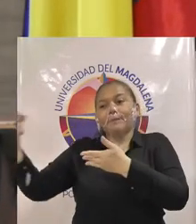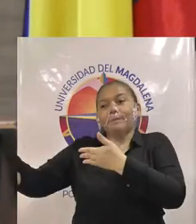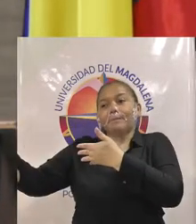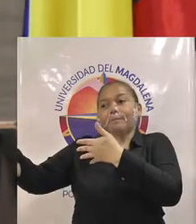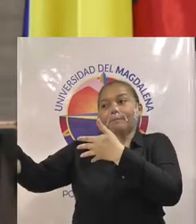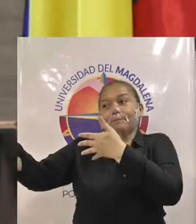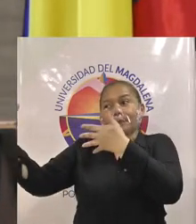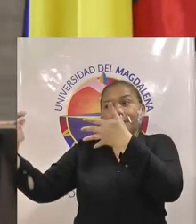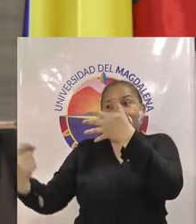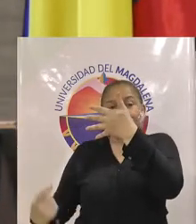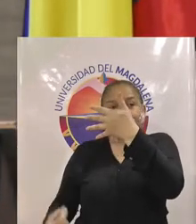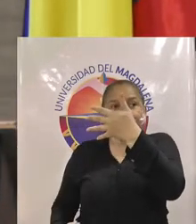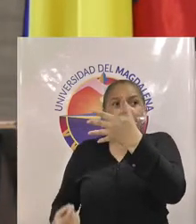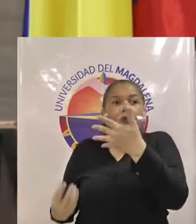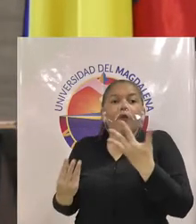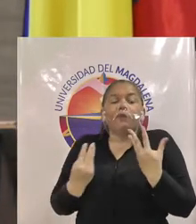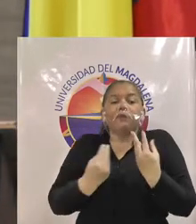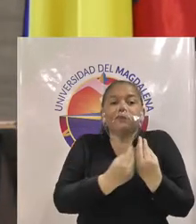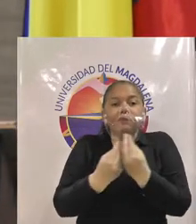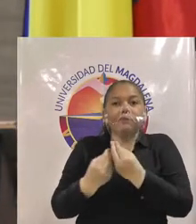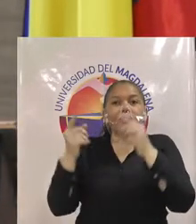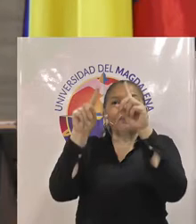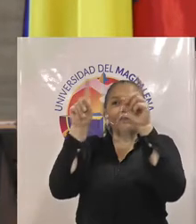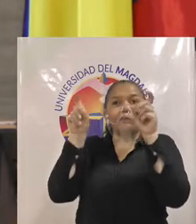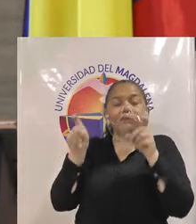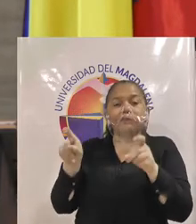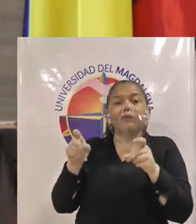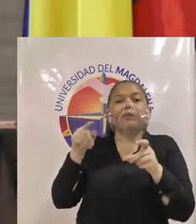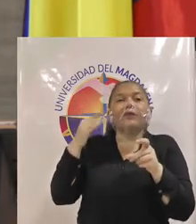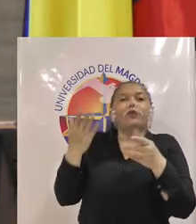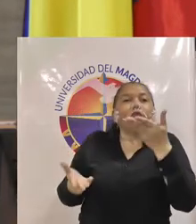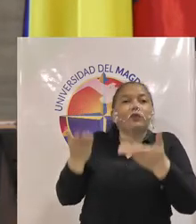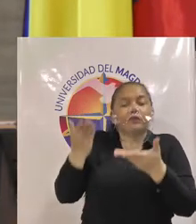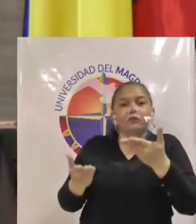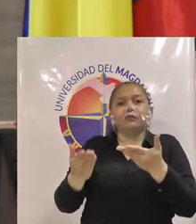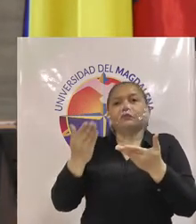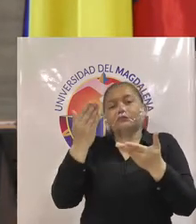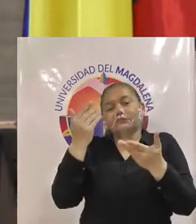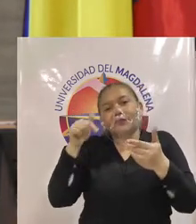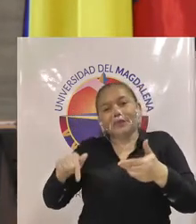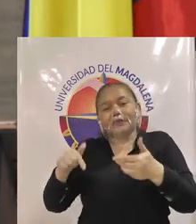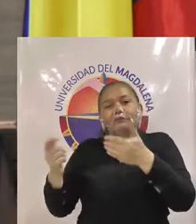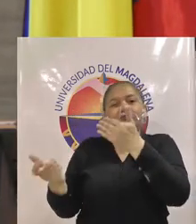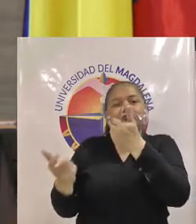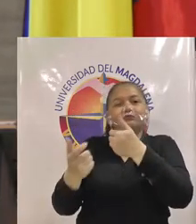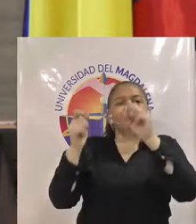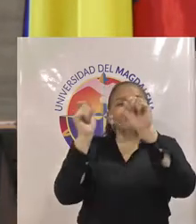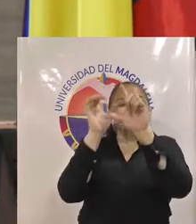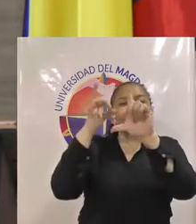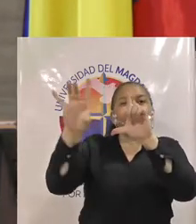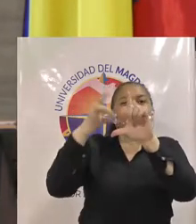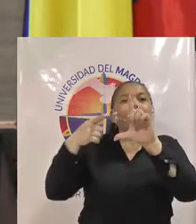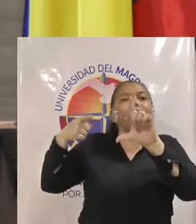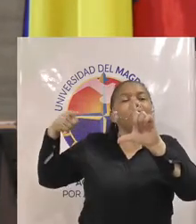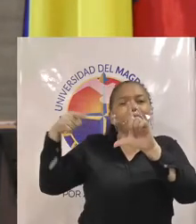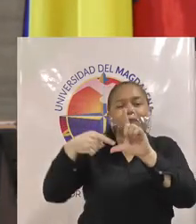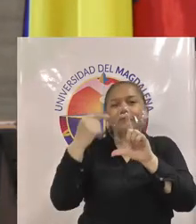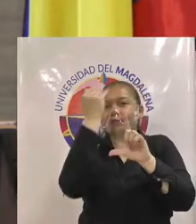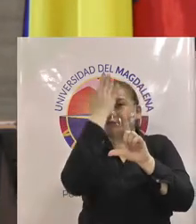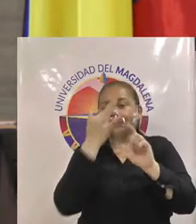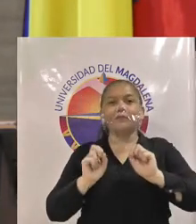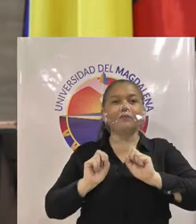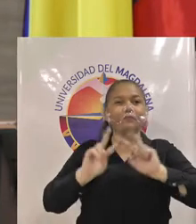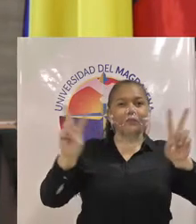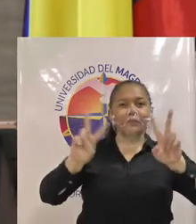las los interrogantes que se están haciendo a través de la virtualidad a través de Facebook Live y de